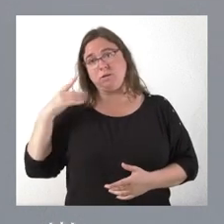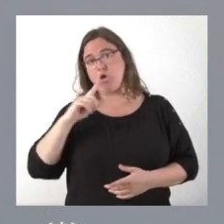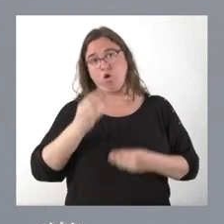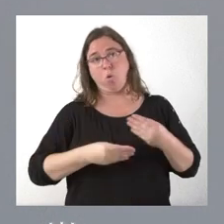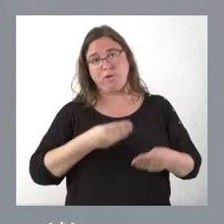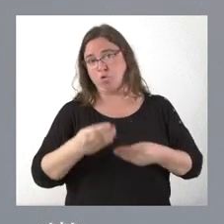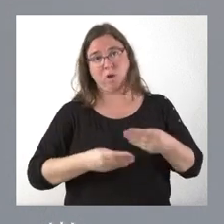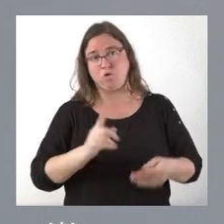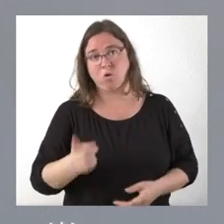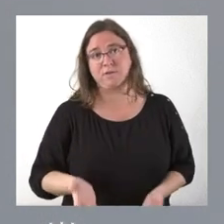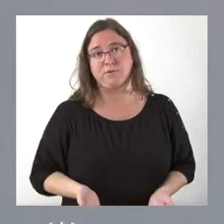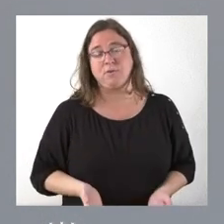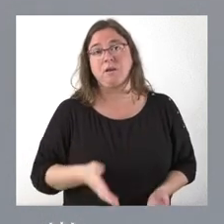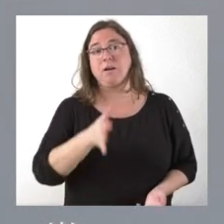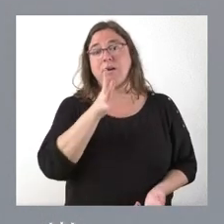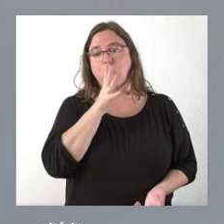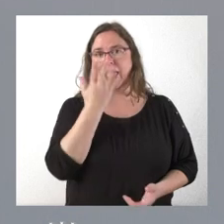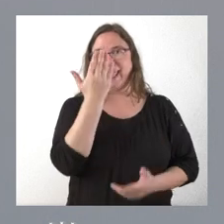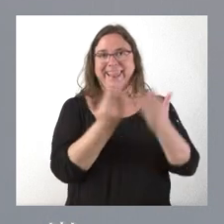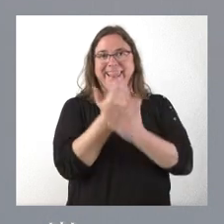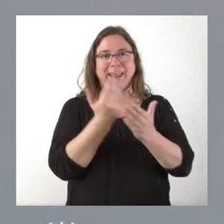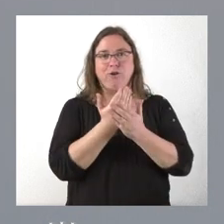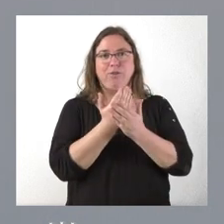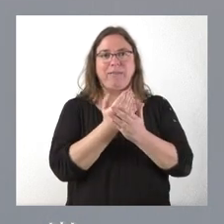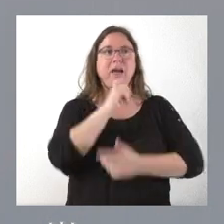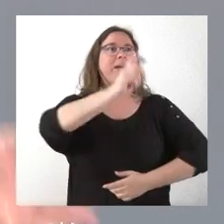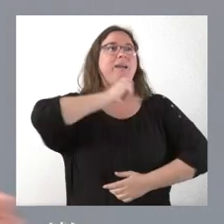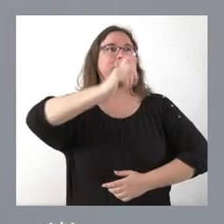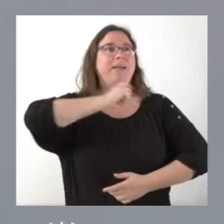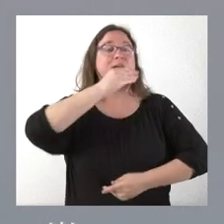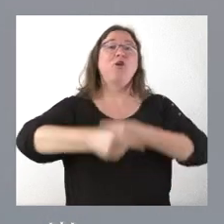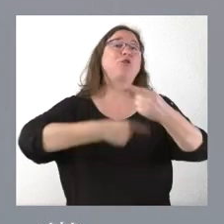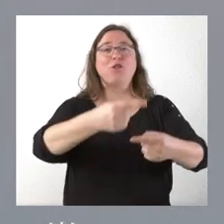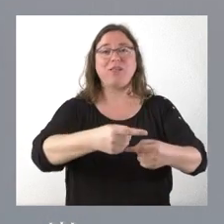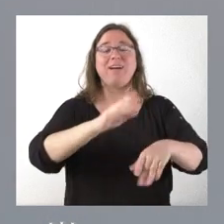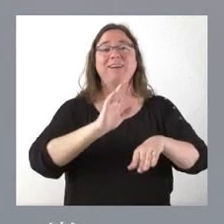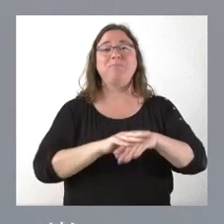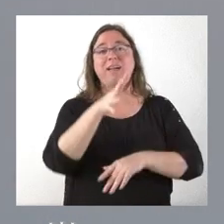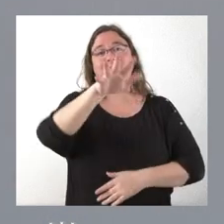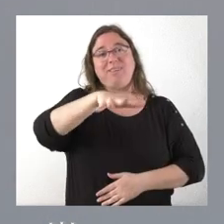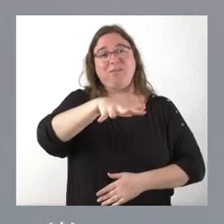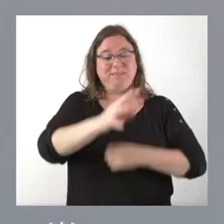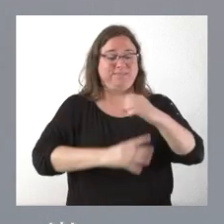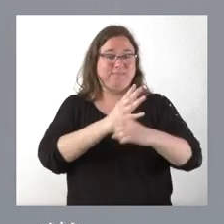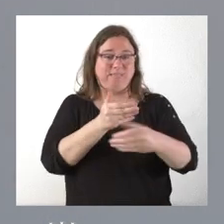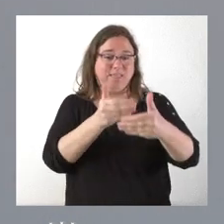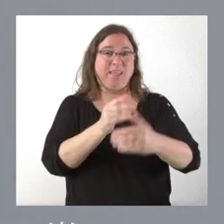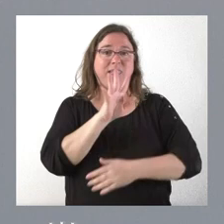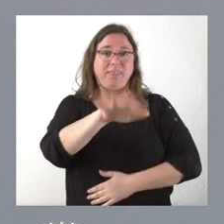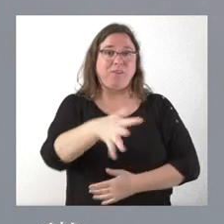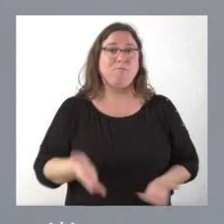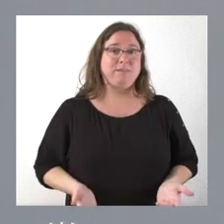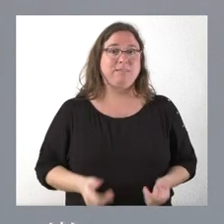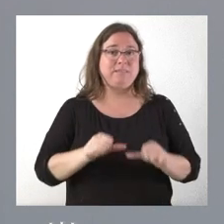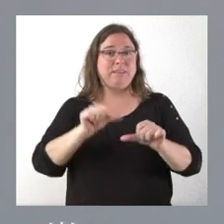y ahora llevamos cinco días en que se hacen anuncios todos los días para los cinco meses que queda de legislatura. La